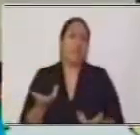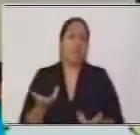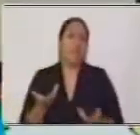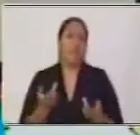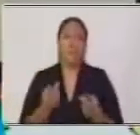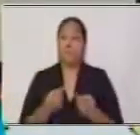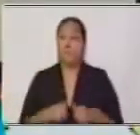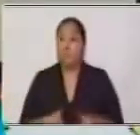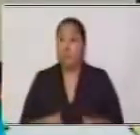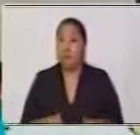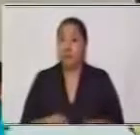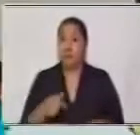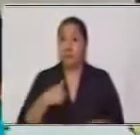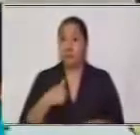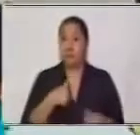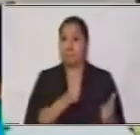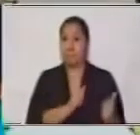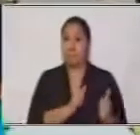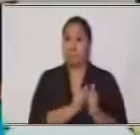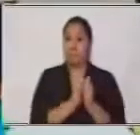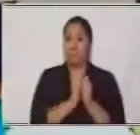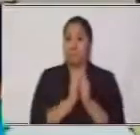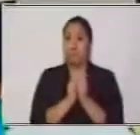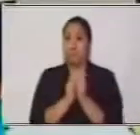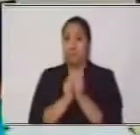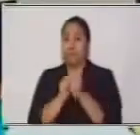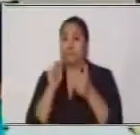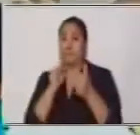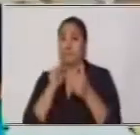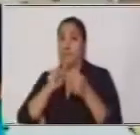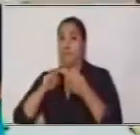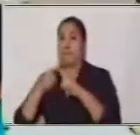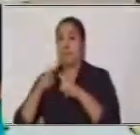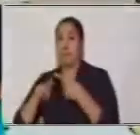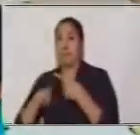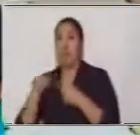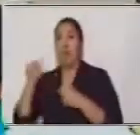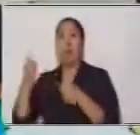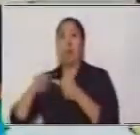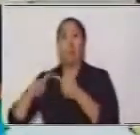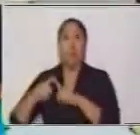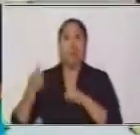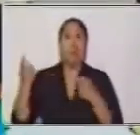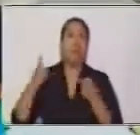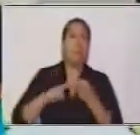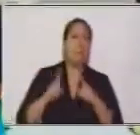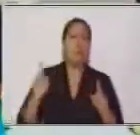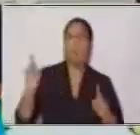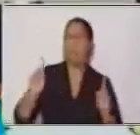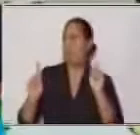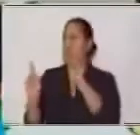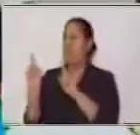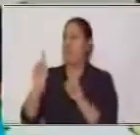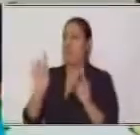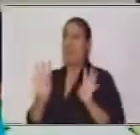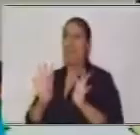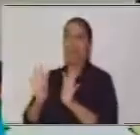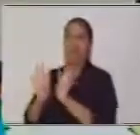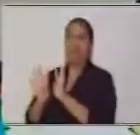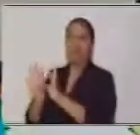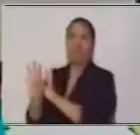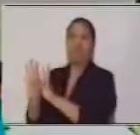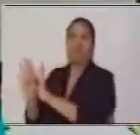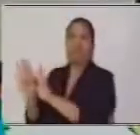Pero si yo iba acompañado de mi amigo y de mi otra amiga y de mi otro amigo y de mi otra amiga y otro amigo y otro amigo y otro amigo